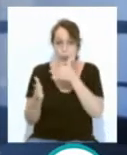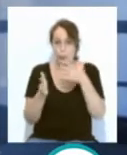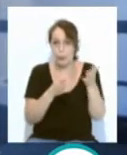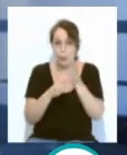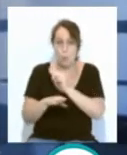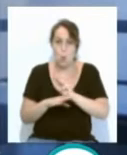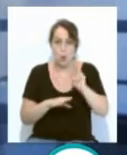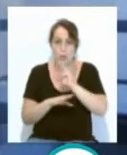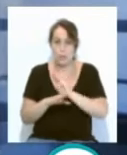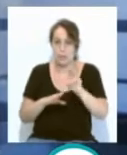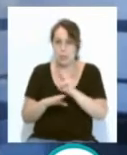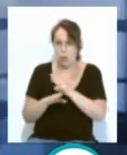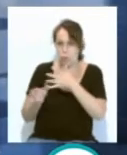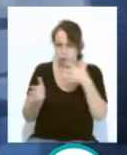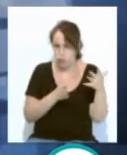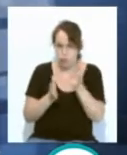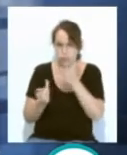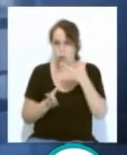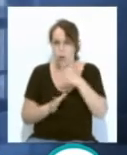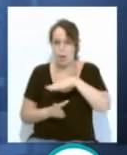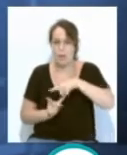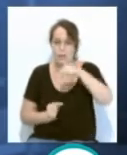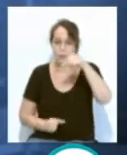soplarán de poniente con rachas de fuertes en el estrecho.